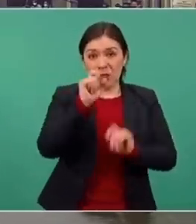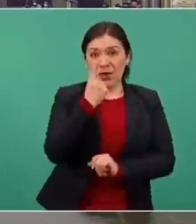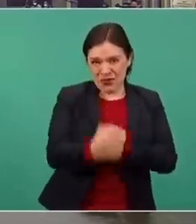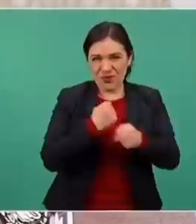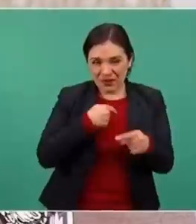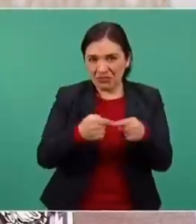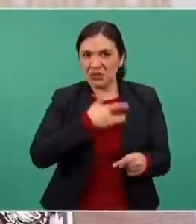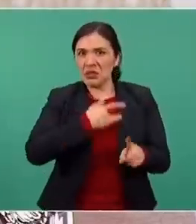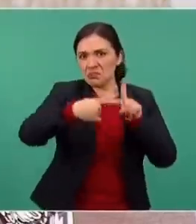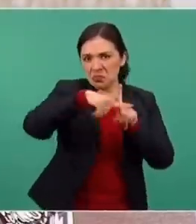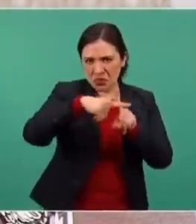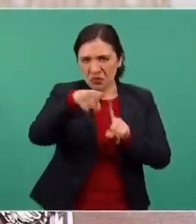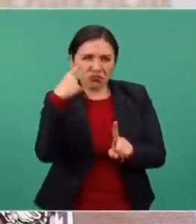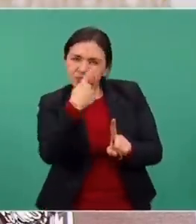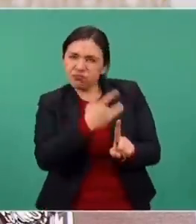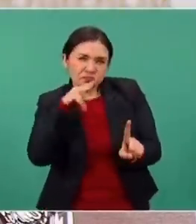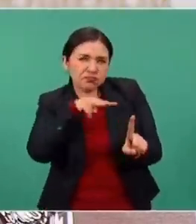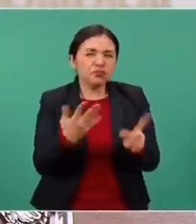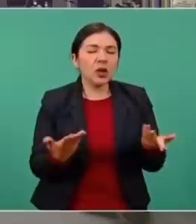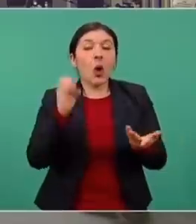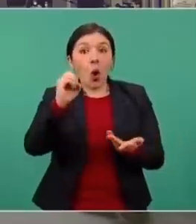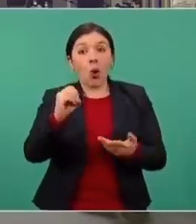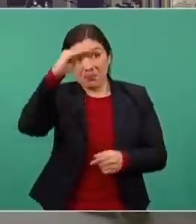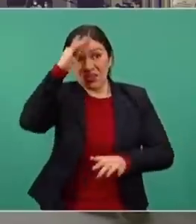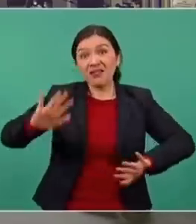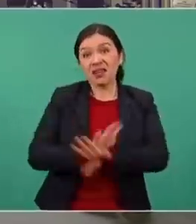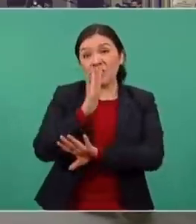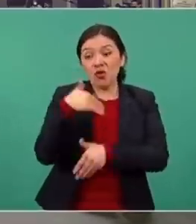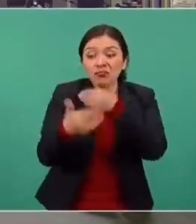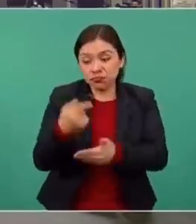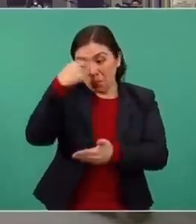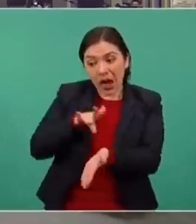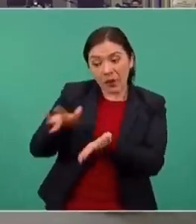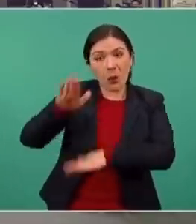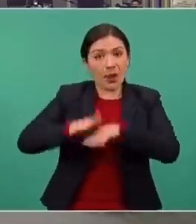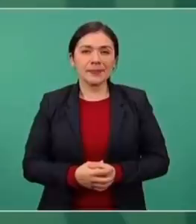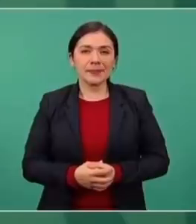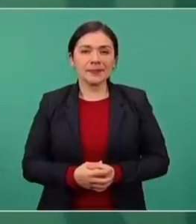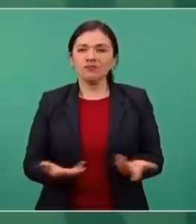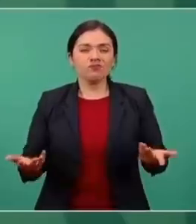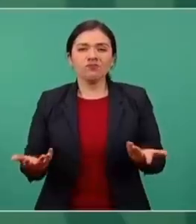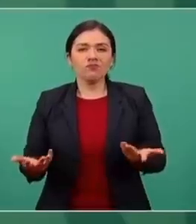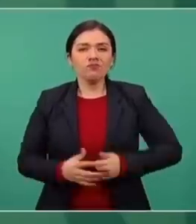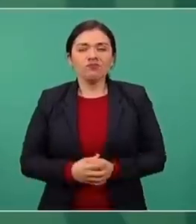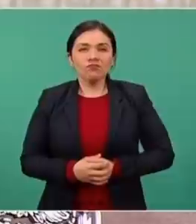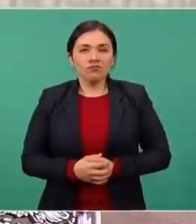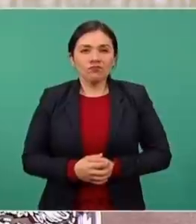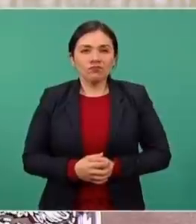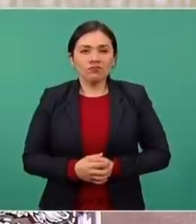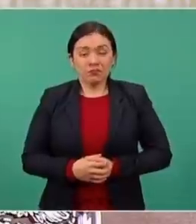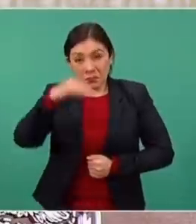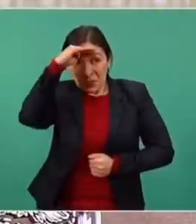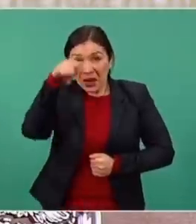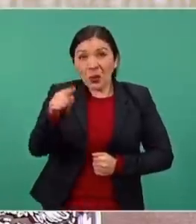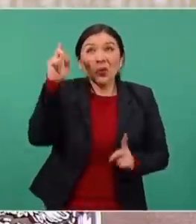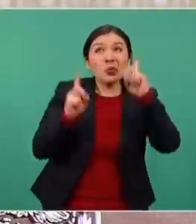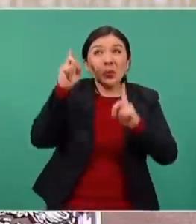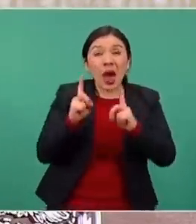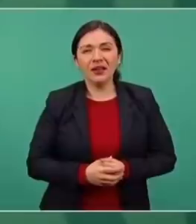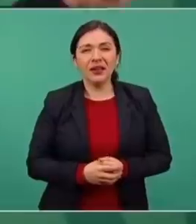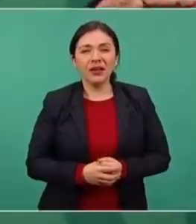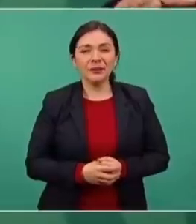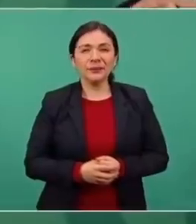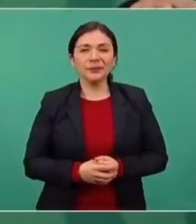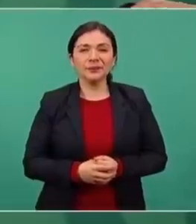desde su punto de vista. ¿Y no habrá cambio de rumbo, será, para seguir beneficiando a los más pobres? No hay ninguna duda de que la fórmula